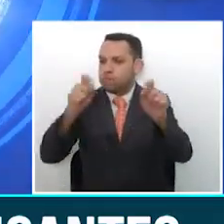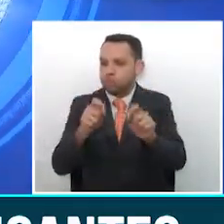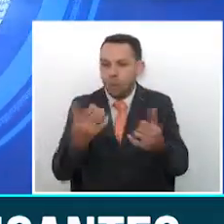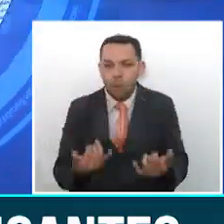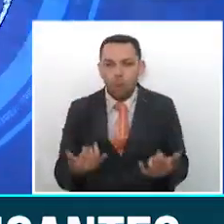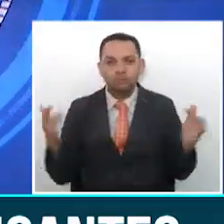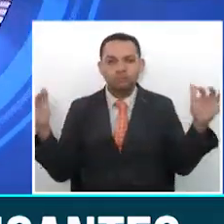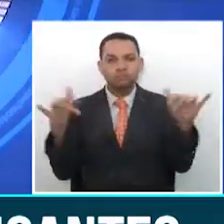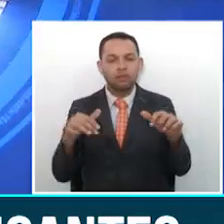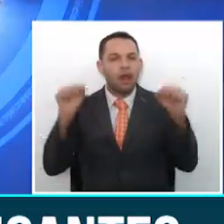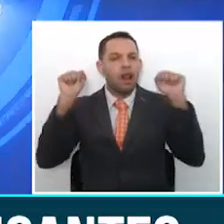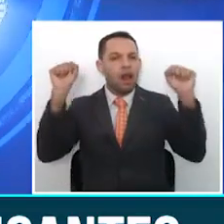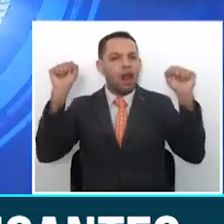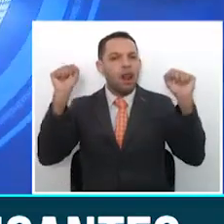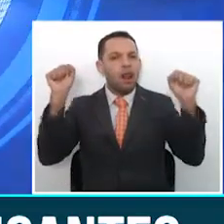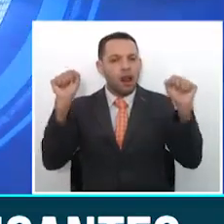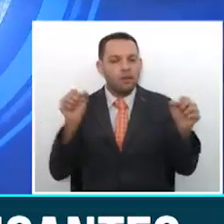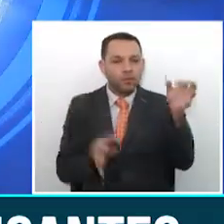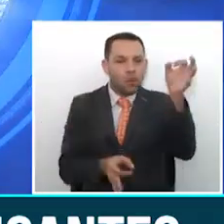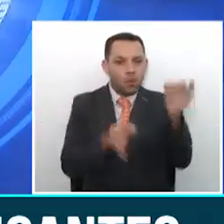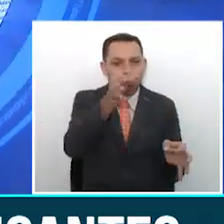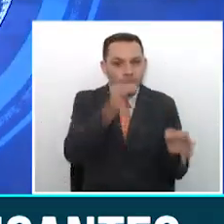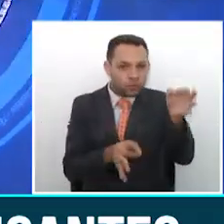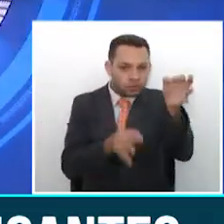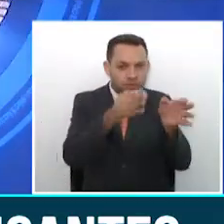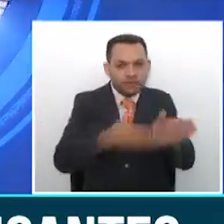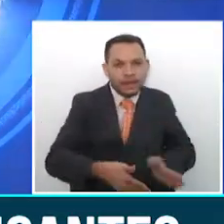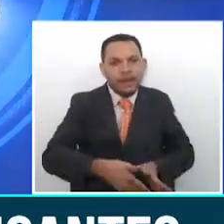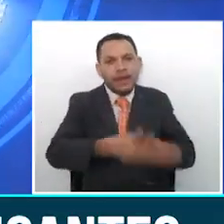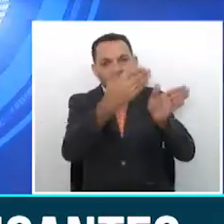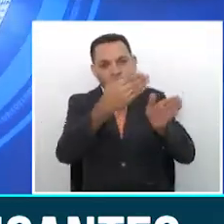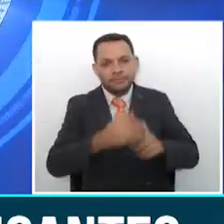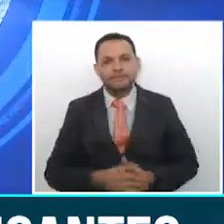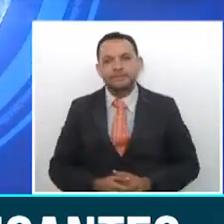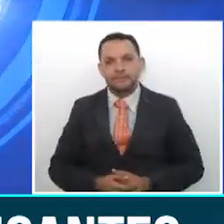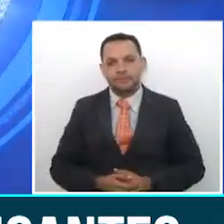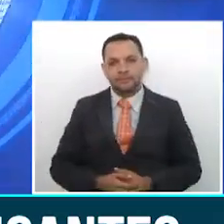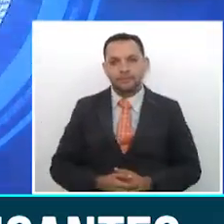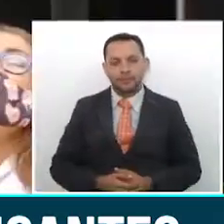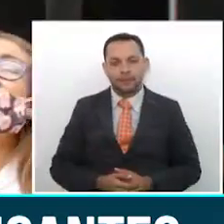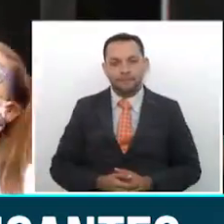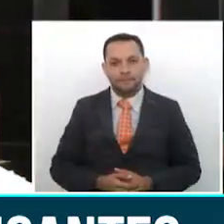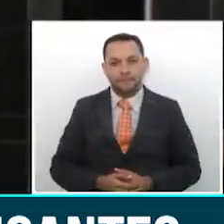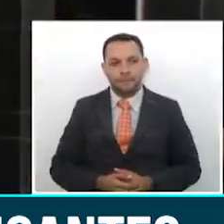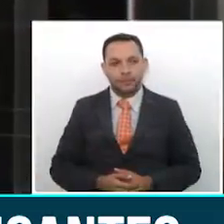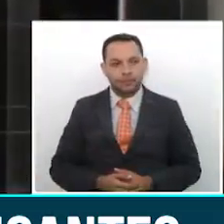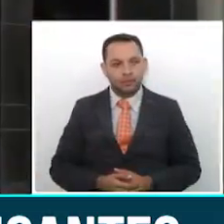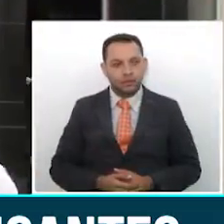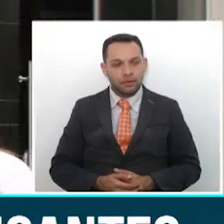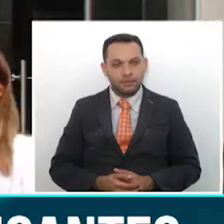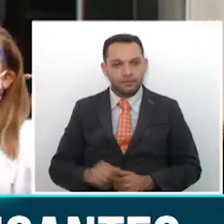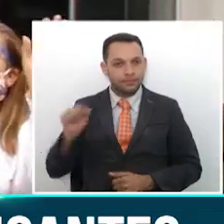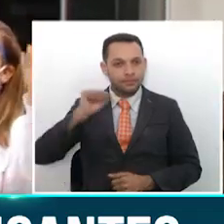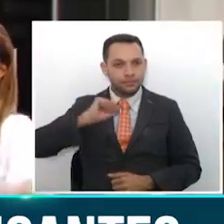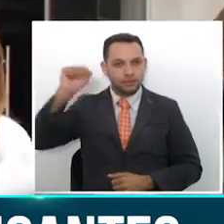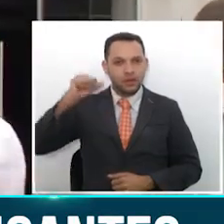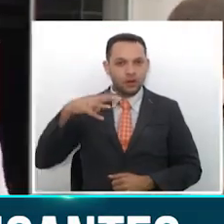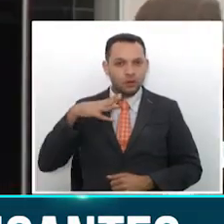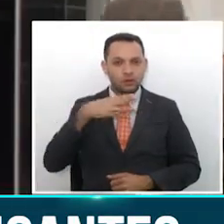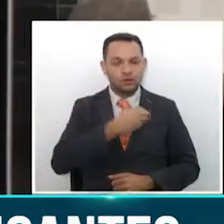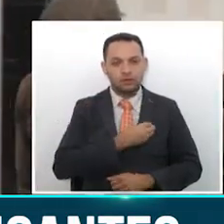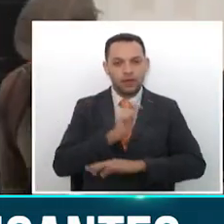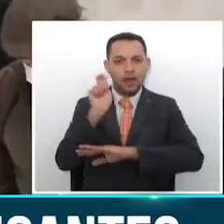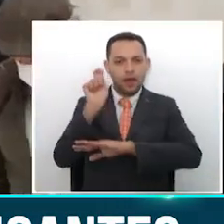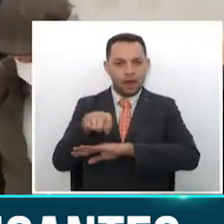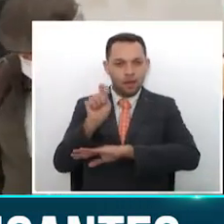un plantón de este gremio que agrupa a más de 400 profesionales del derecho. ¿Quién es el abogado? ¿Qué tal es